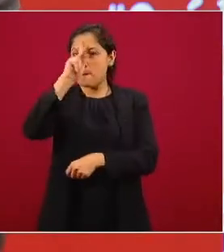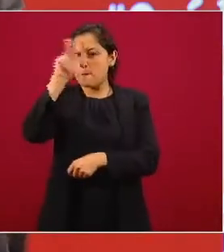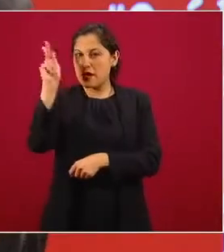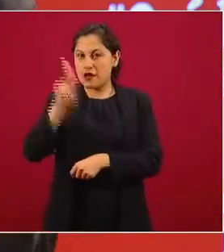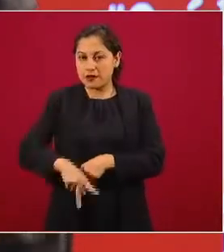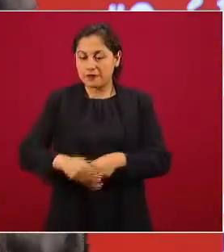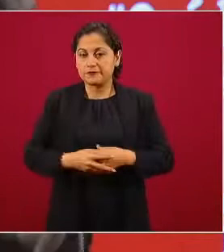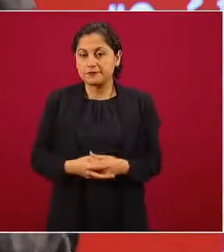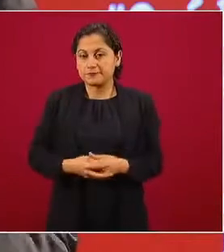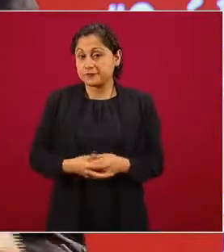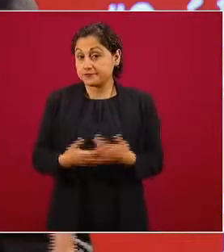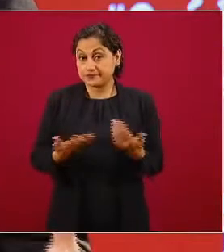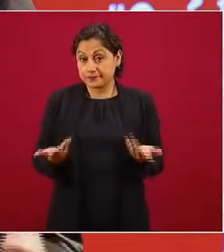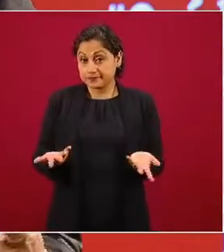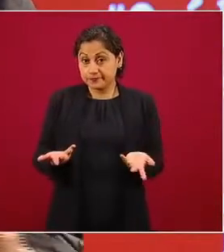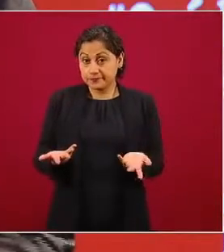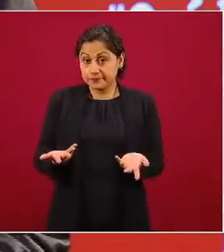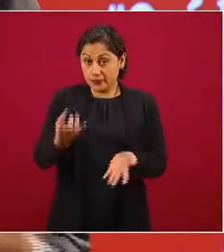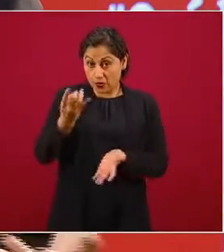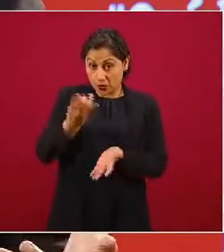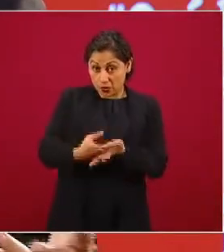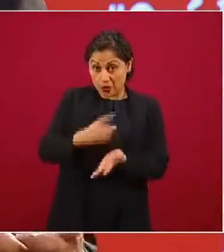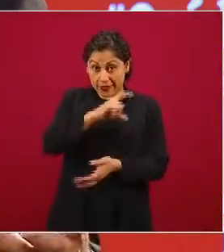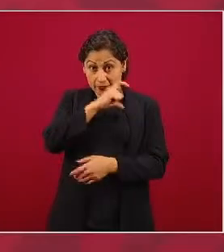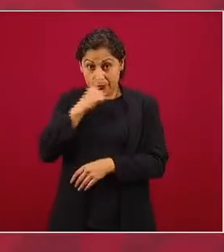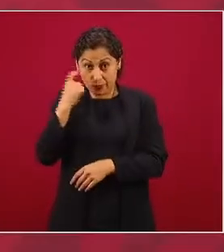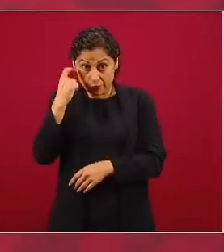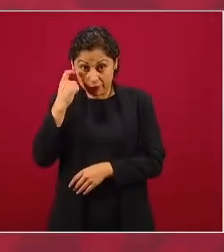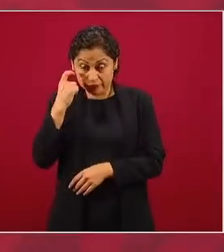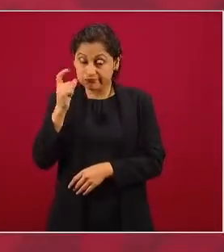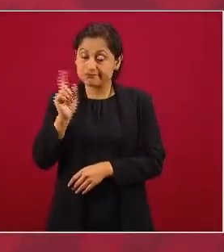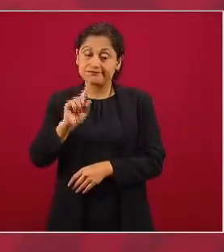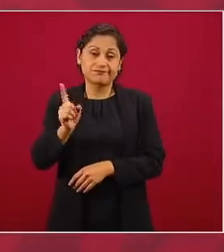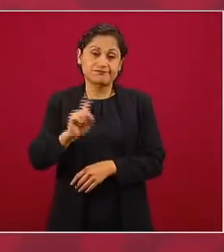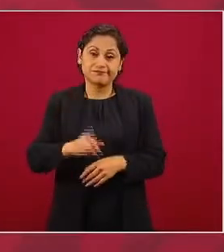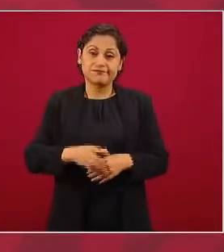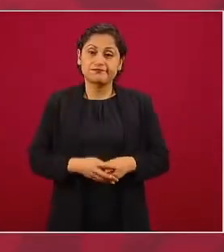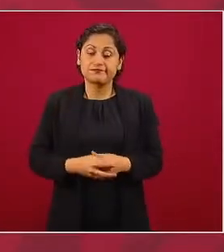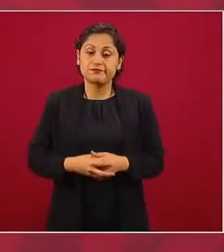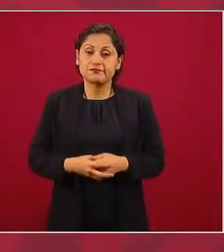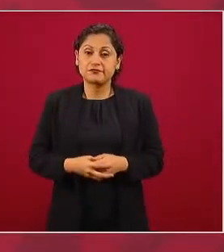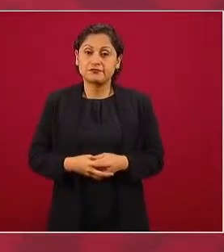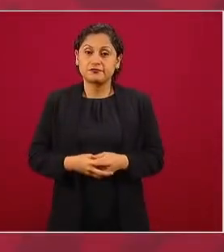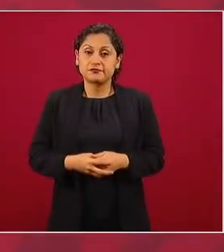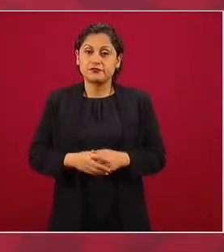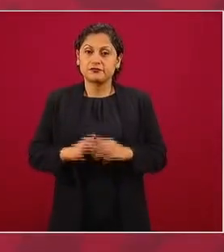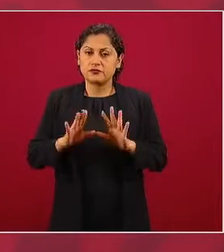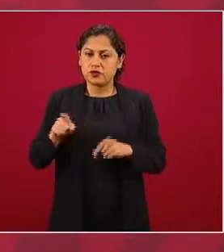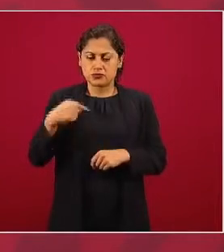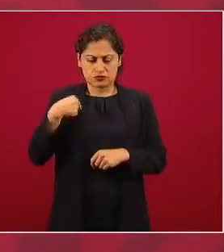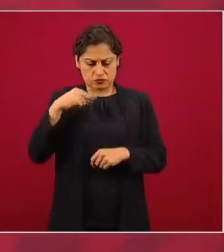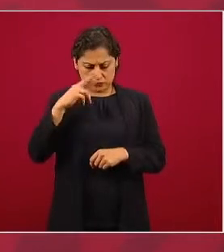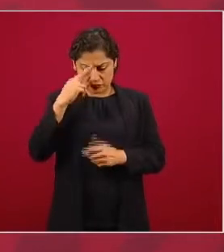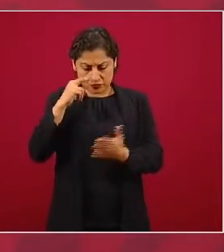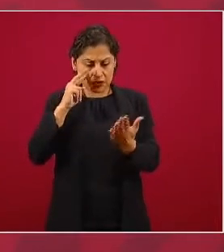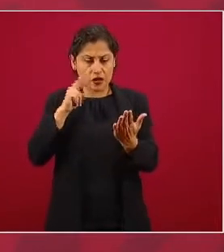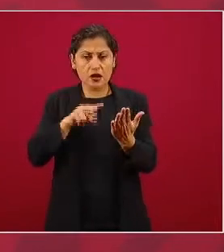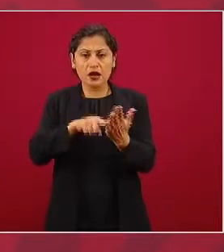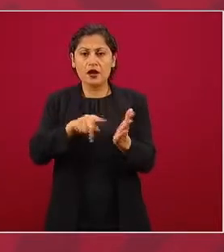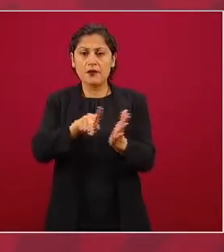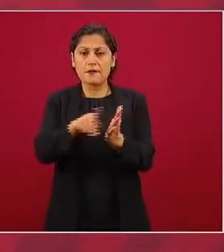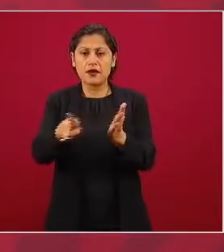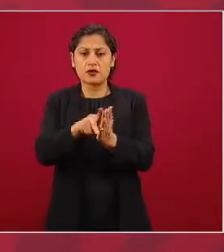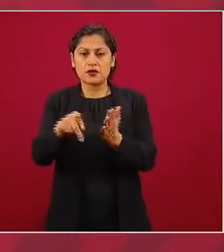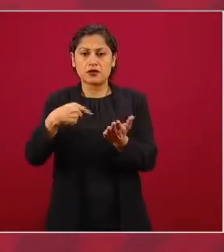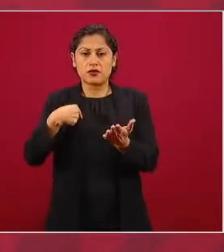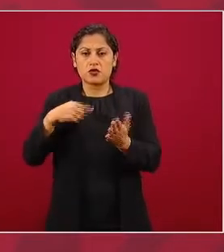Y no es el cubrebocas solamente un periódico, que por respeto ya no